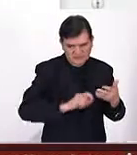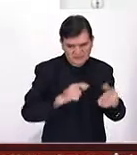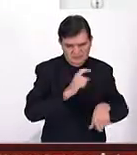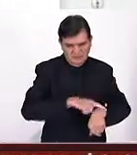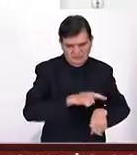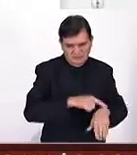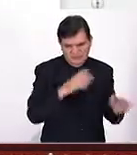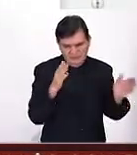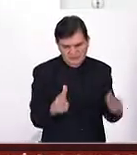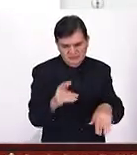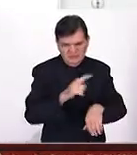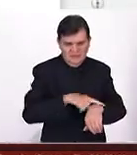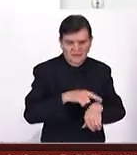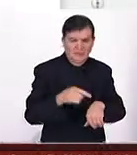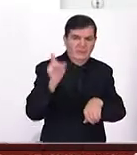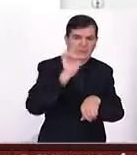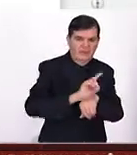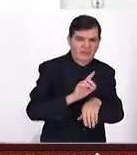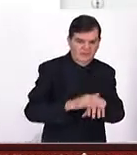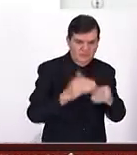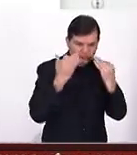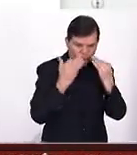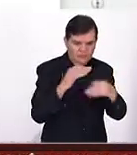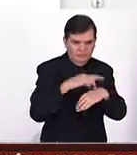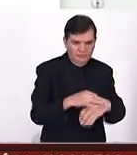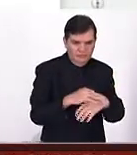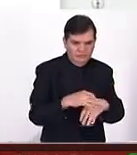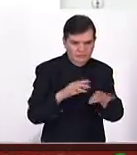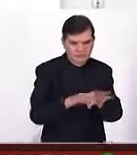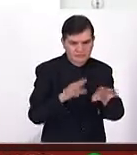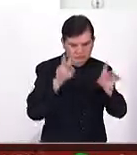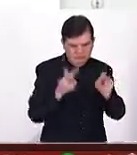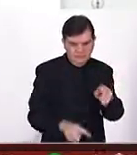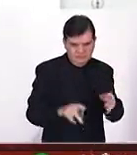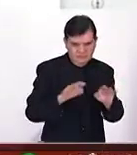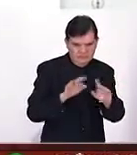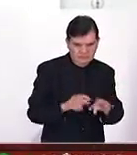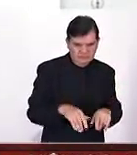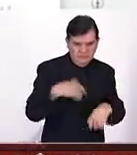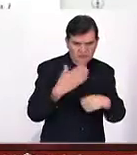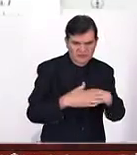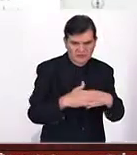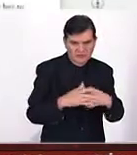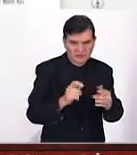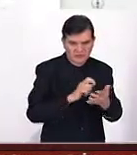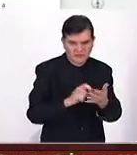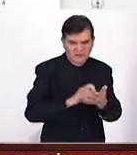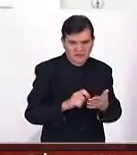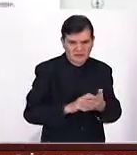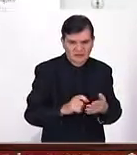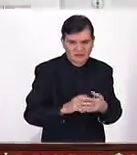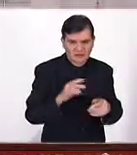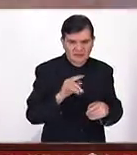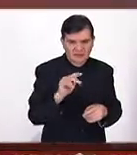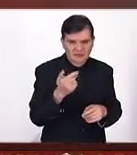cierto horario del día, en vivo y en directo, en tiempo real, su próxima novela que se llama